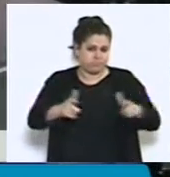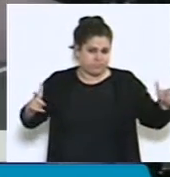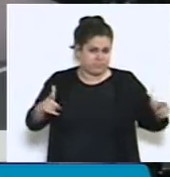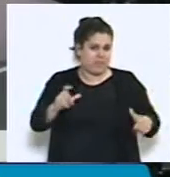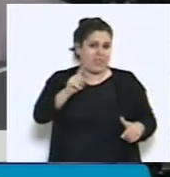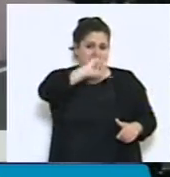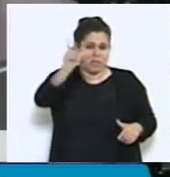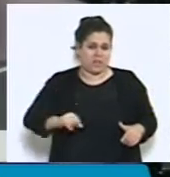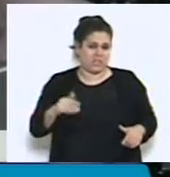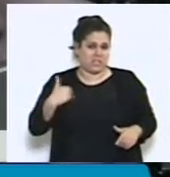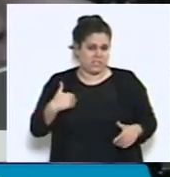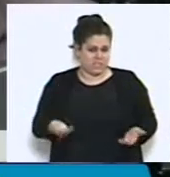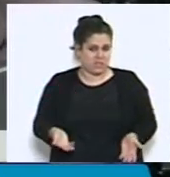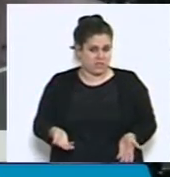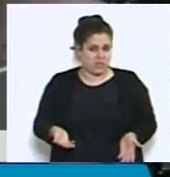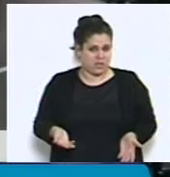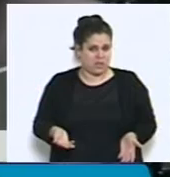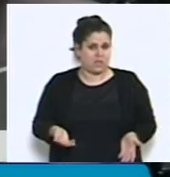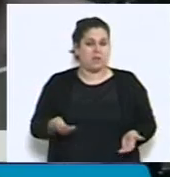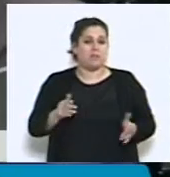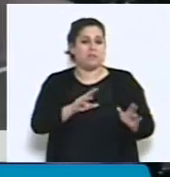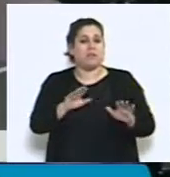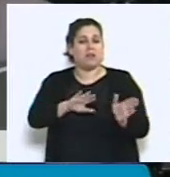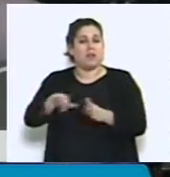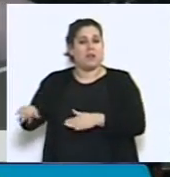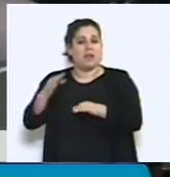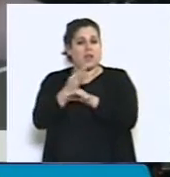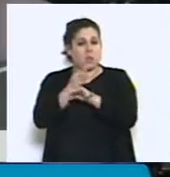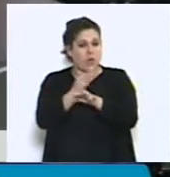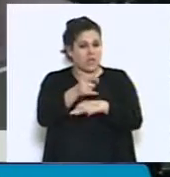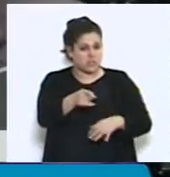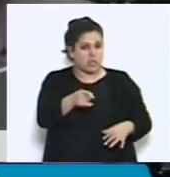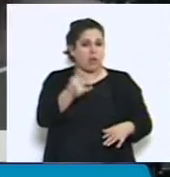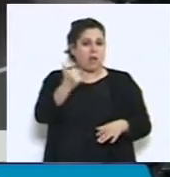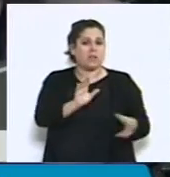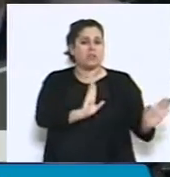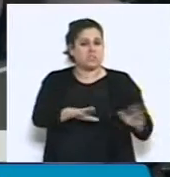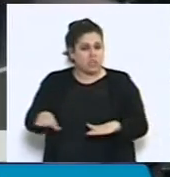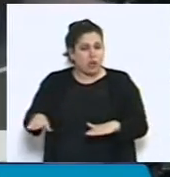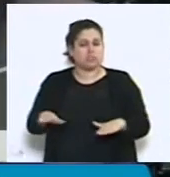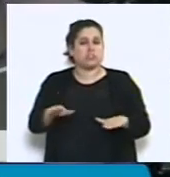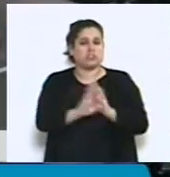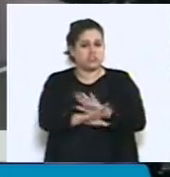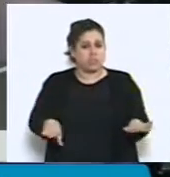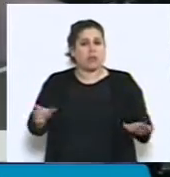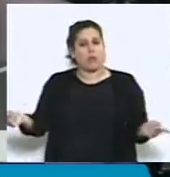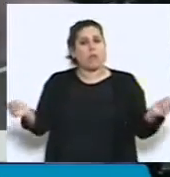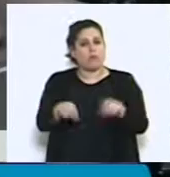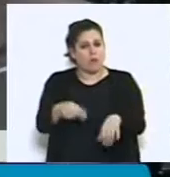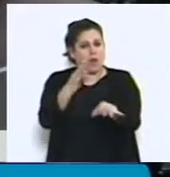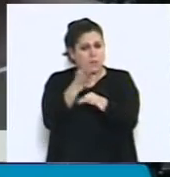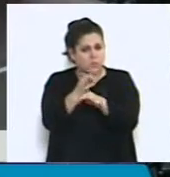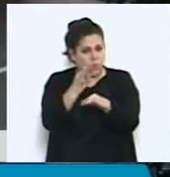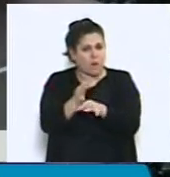Argentina. En el caso de la educación, la cantidad de chicos que han vuelto a la escuela y que se han